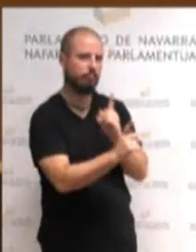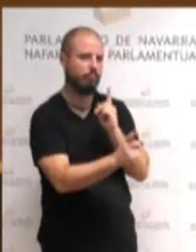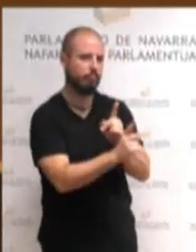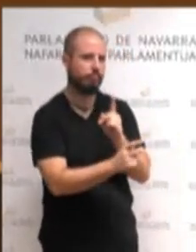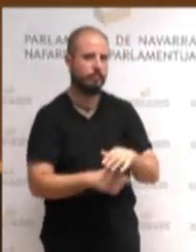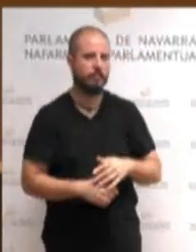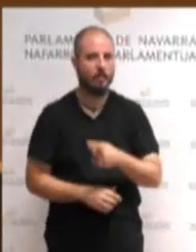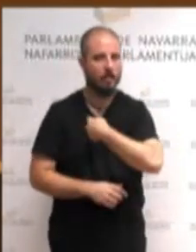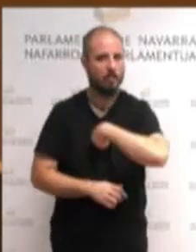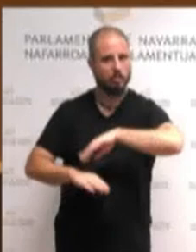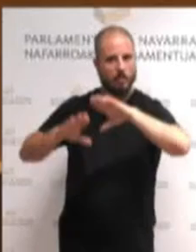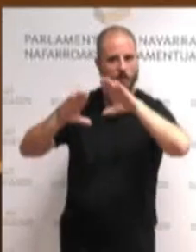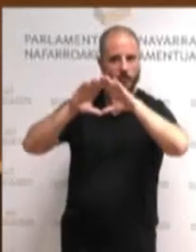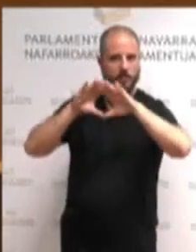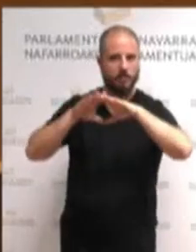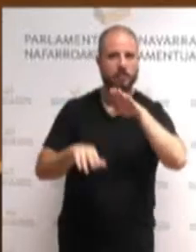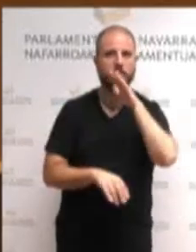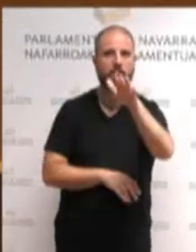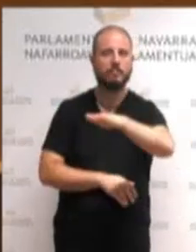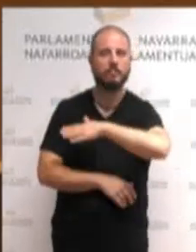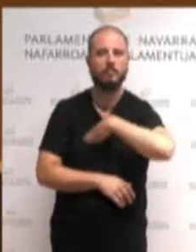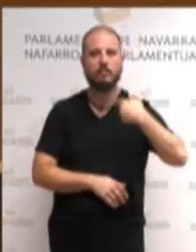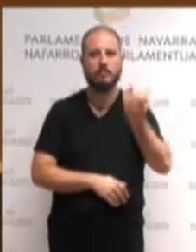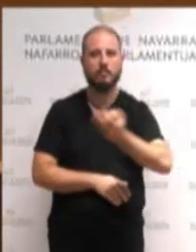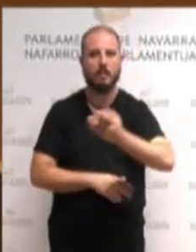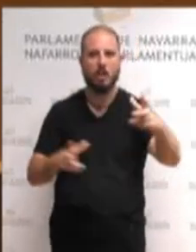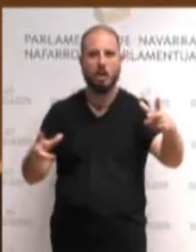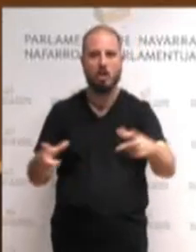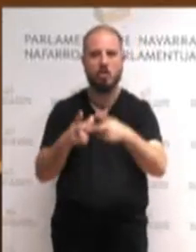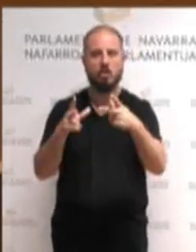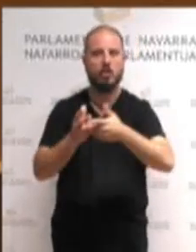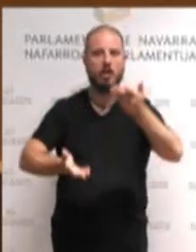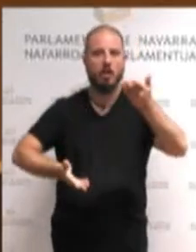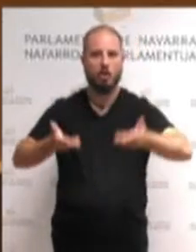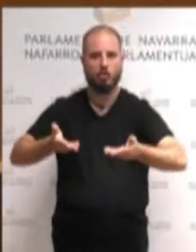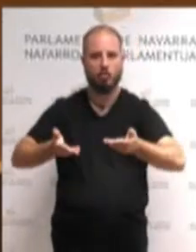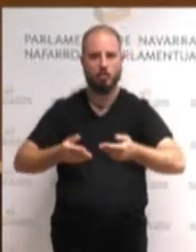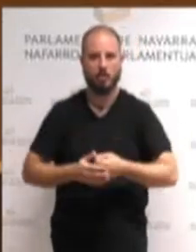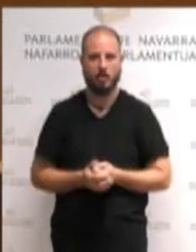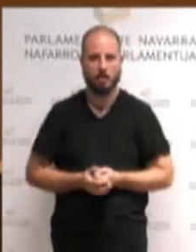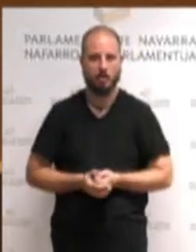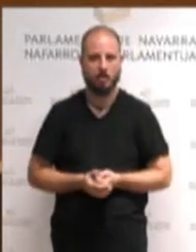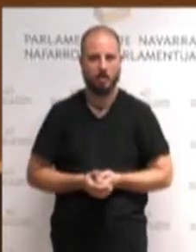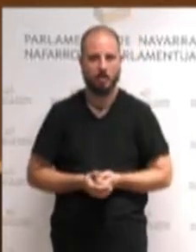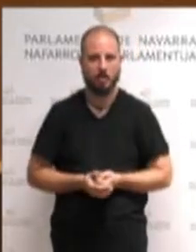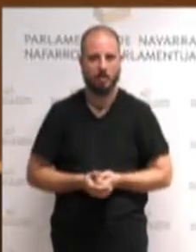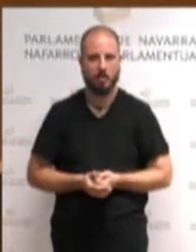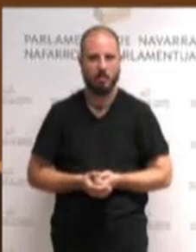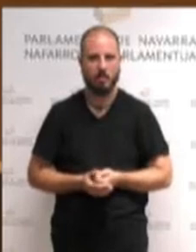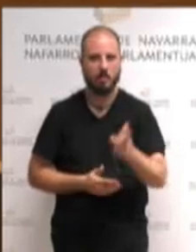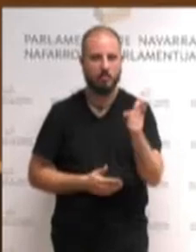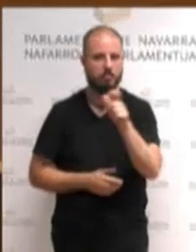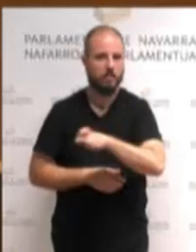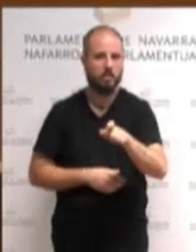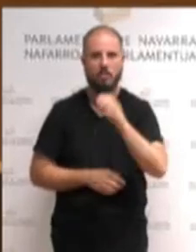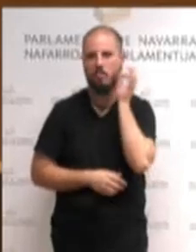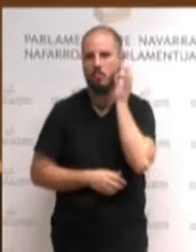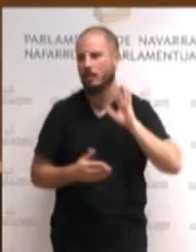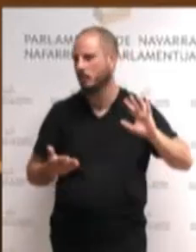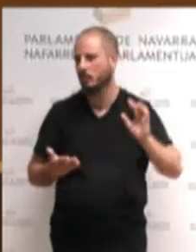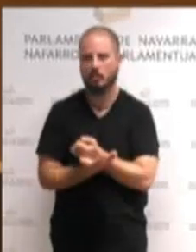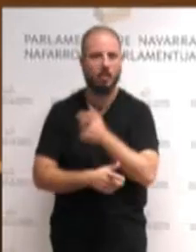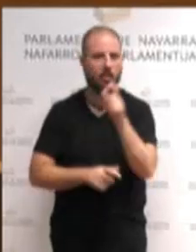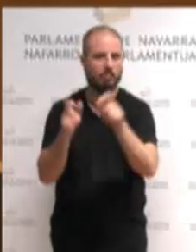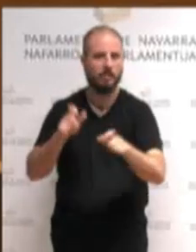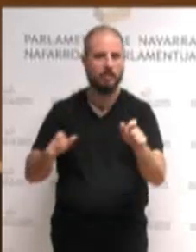feministas porque aspiramos a una sociedad justa en la que todas las mujeres, todas las personas podamos